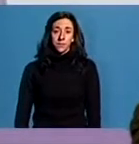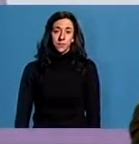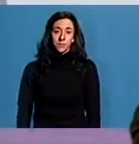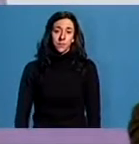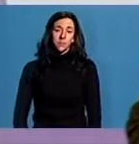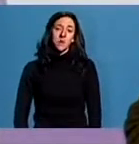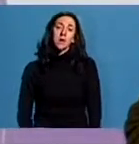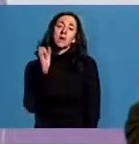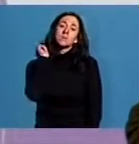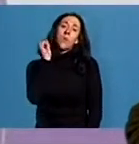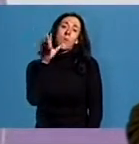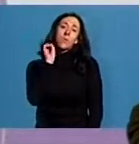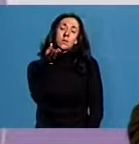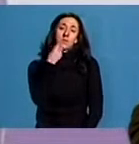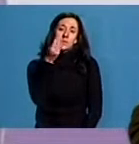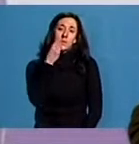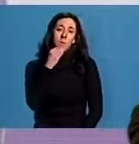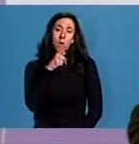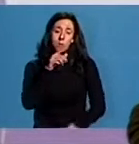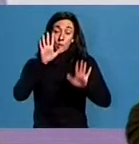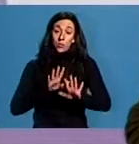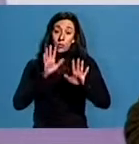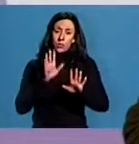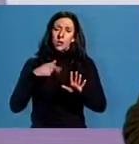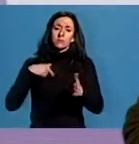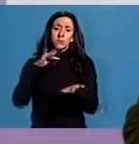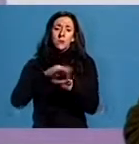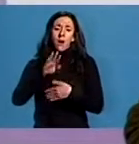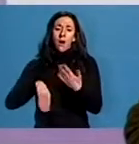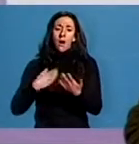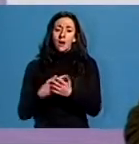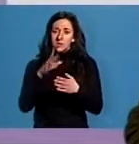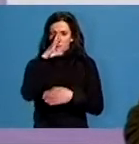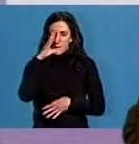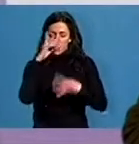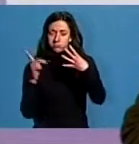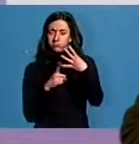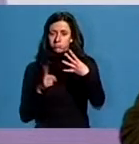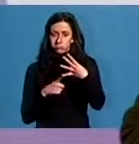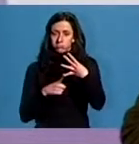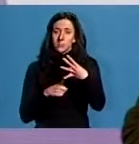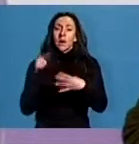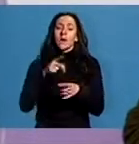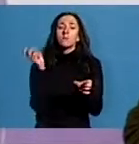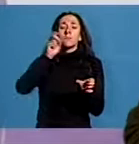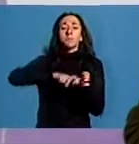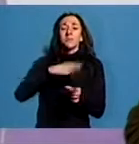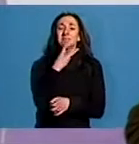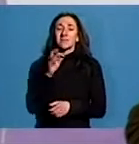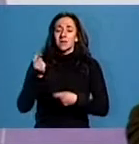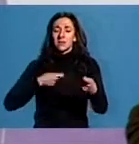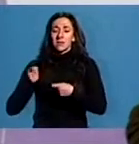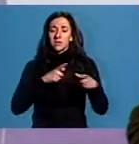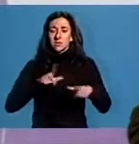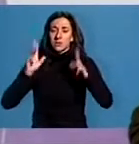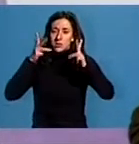As jornadas gastronómicas de Lugo desenvolveránse ata finais do mes de febreiro do próximo ano. Nelas participarán 30 establecementos